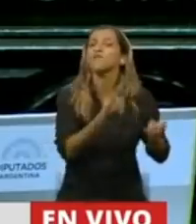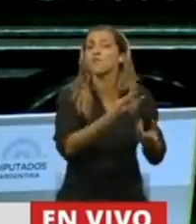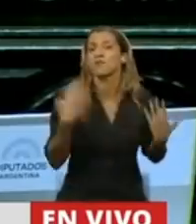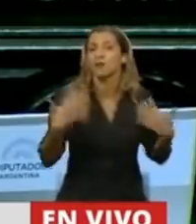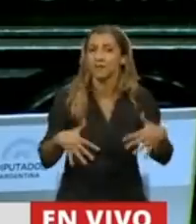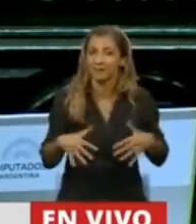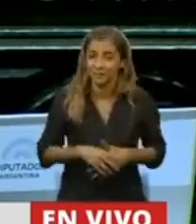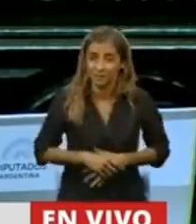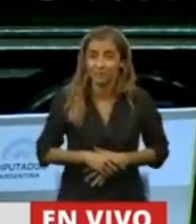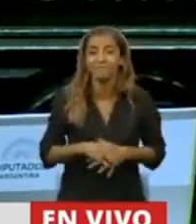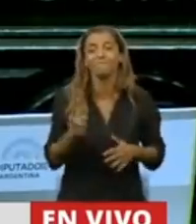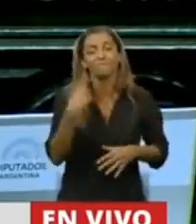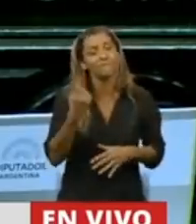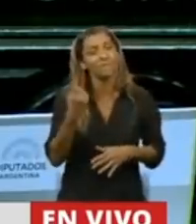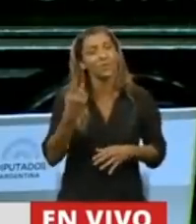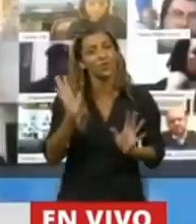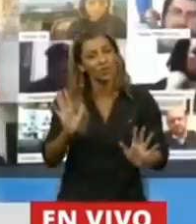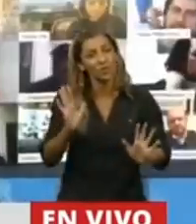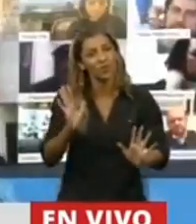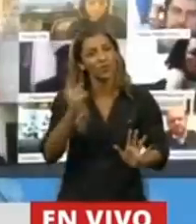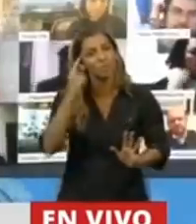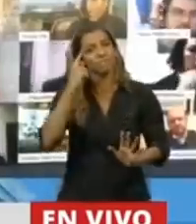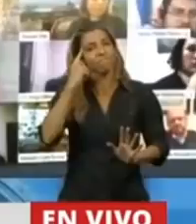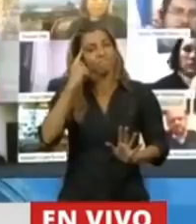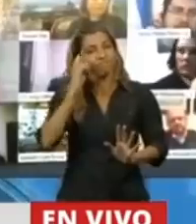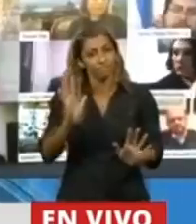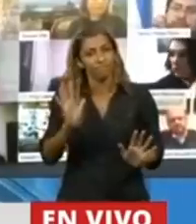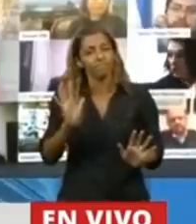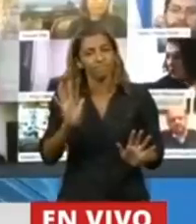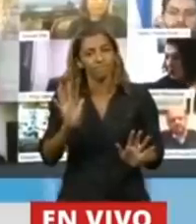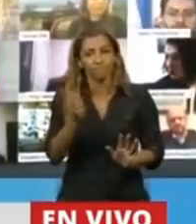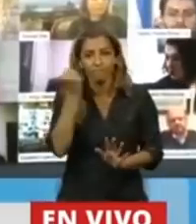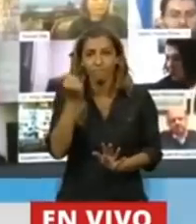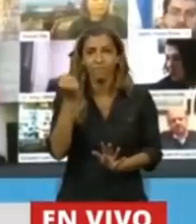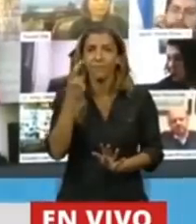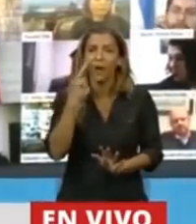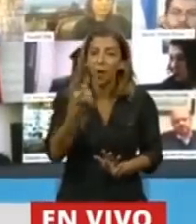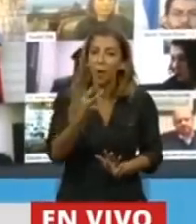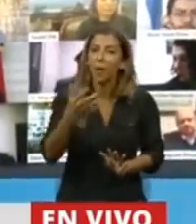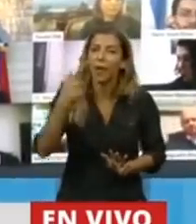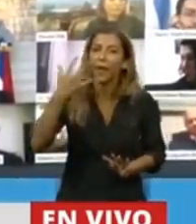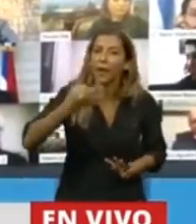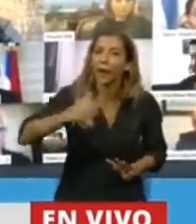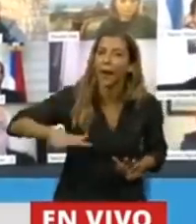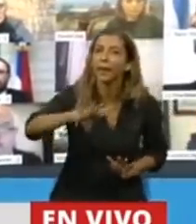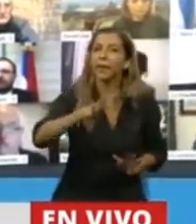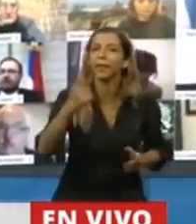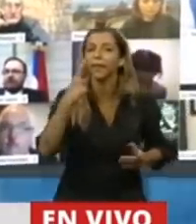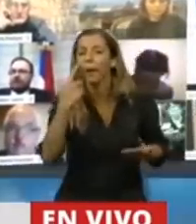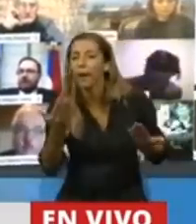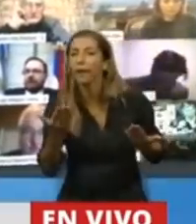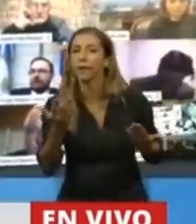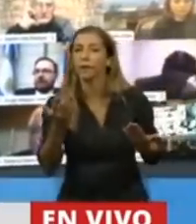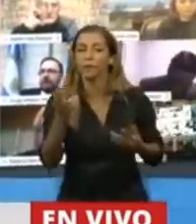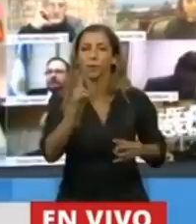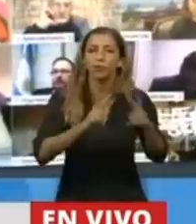lo más criteriosa posible, lo más cercana a la realidad y con los niveles de empatía más altos que podamos. Miren, el otro día, y creo